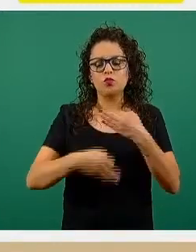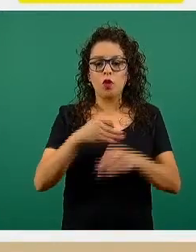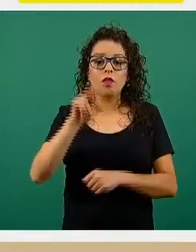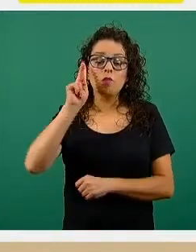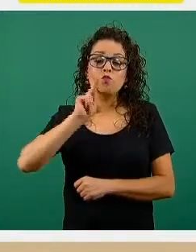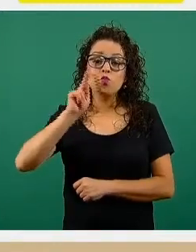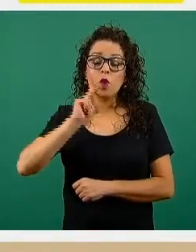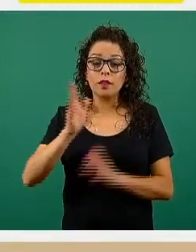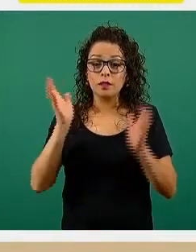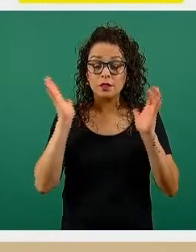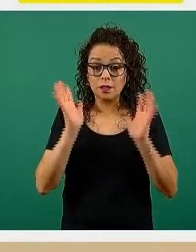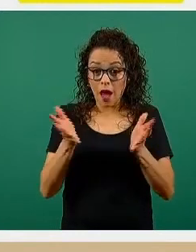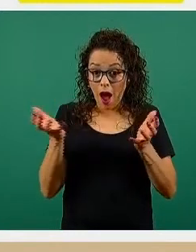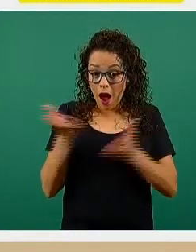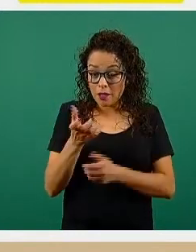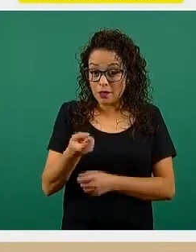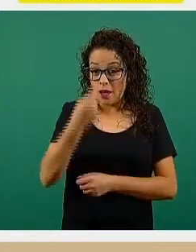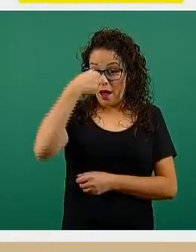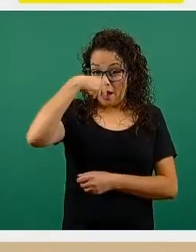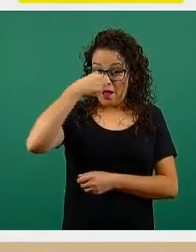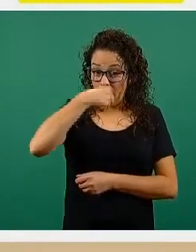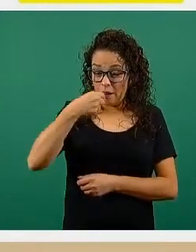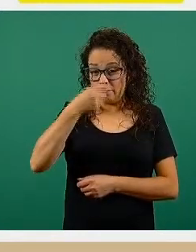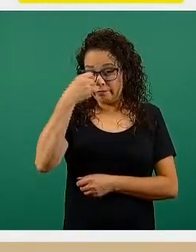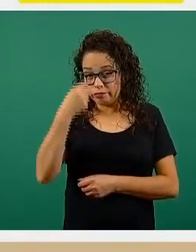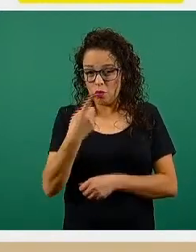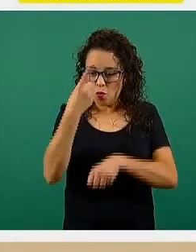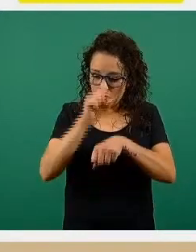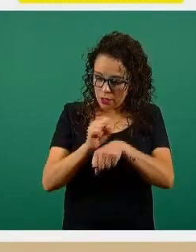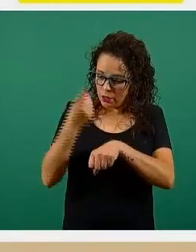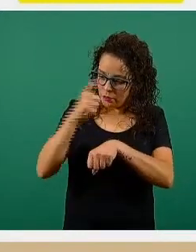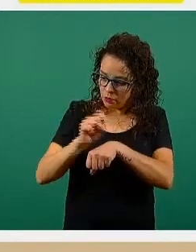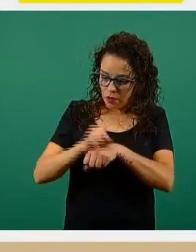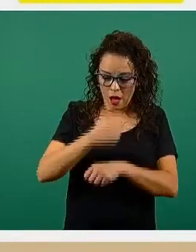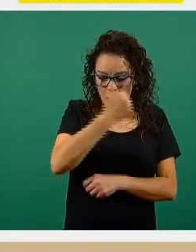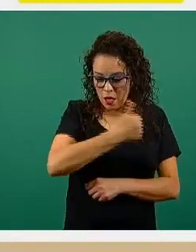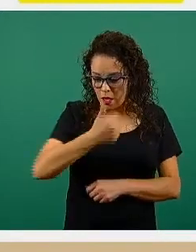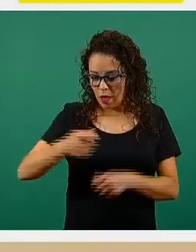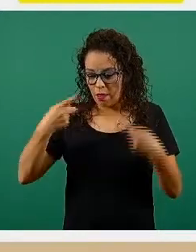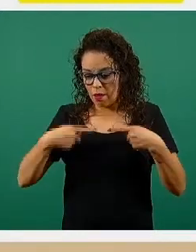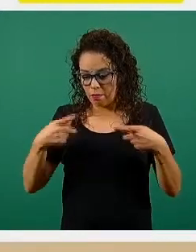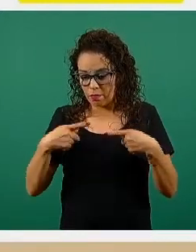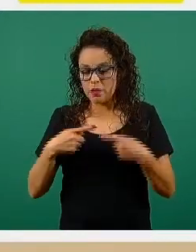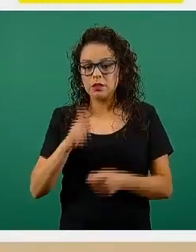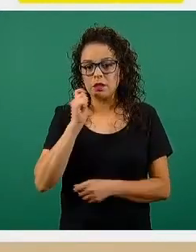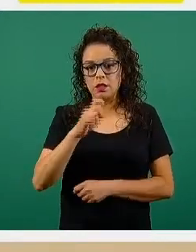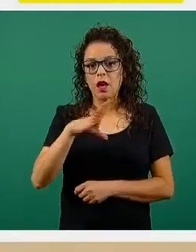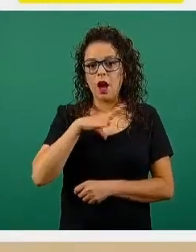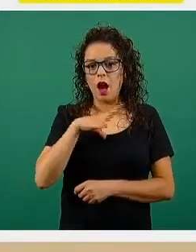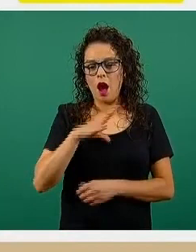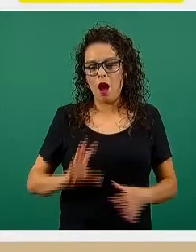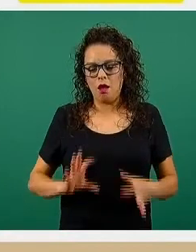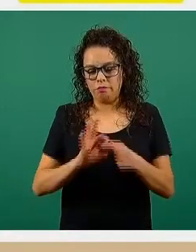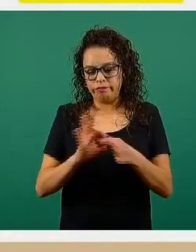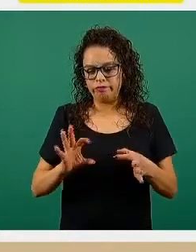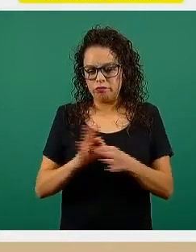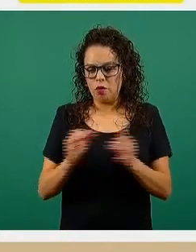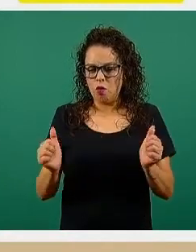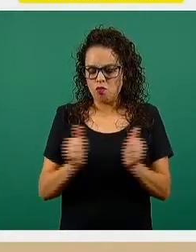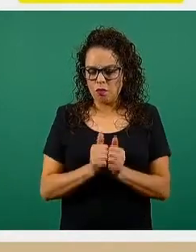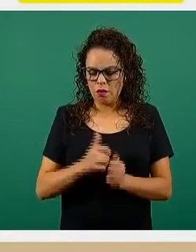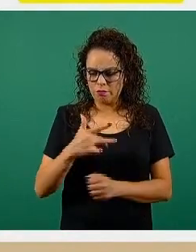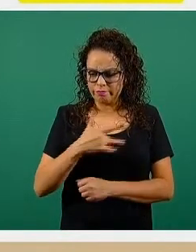muestras que se tomaron en cada una de las semanas, de las personas que cubrieron una serie de criterios sintomáticos para